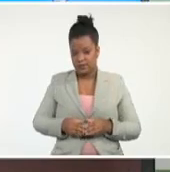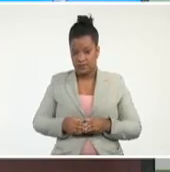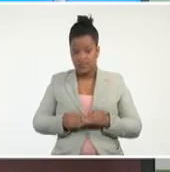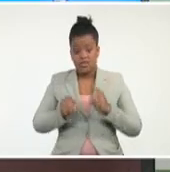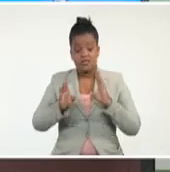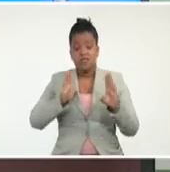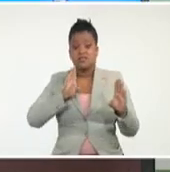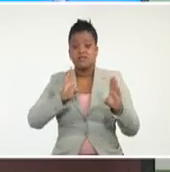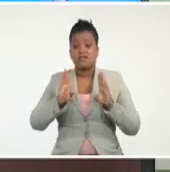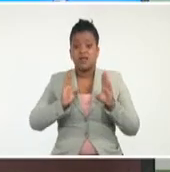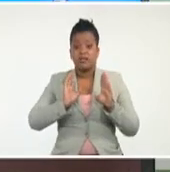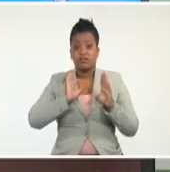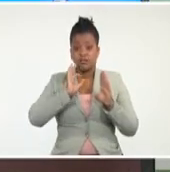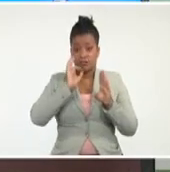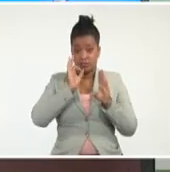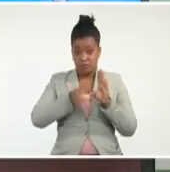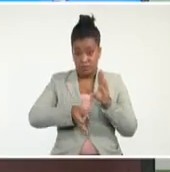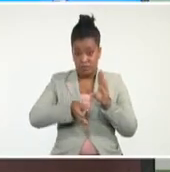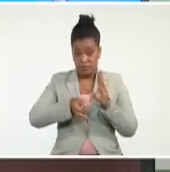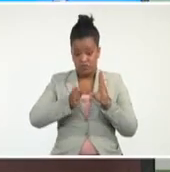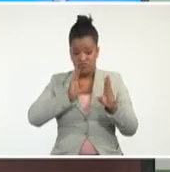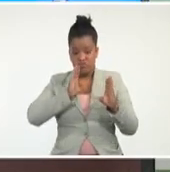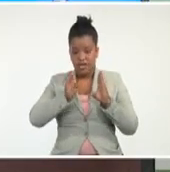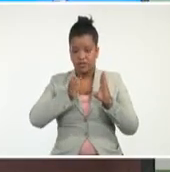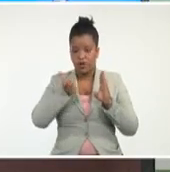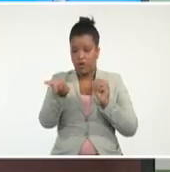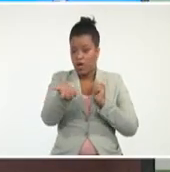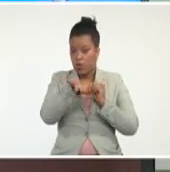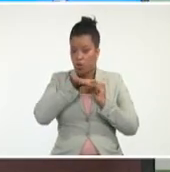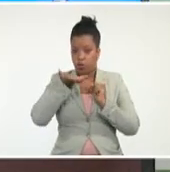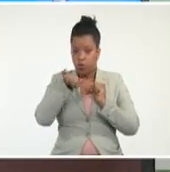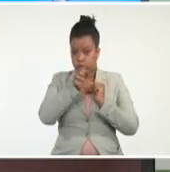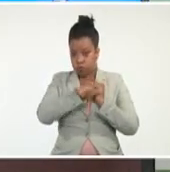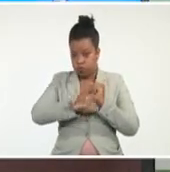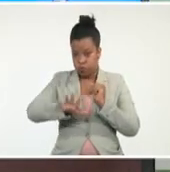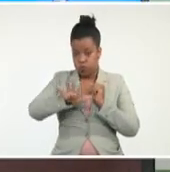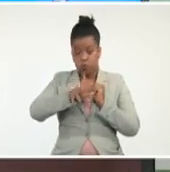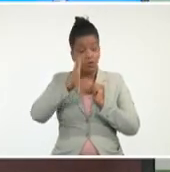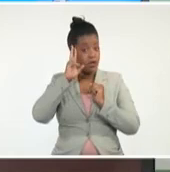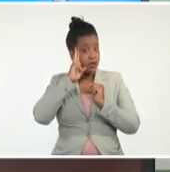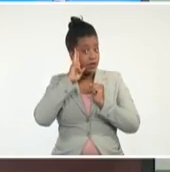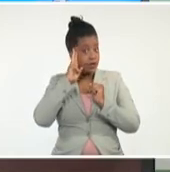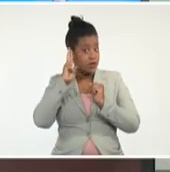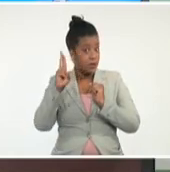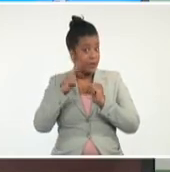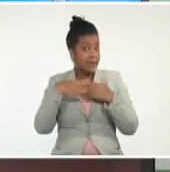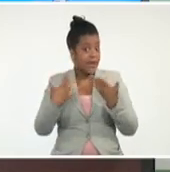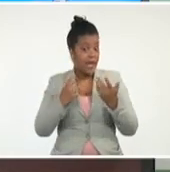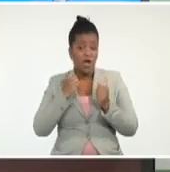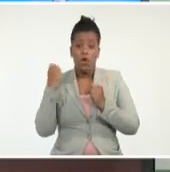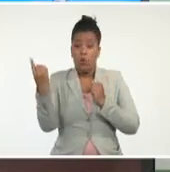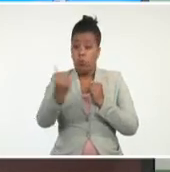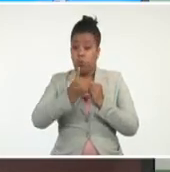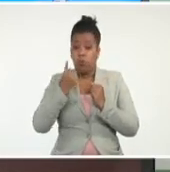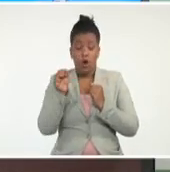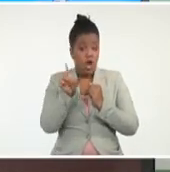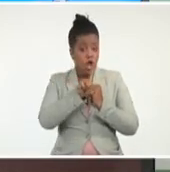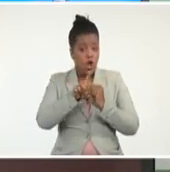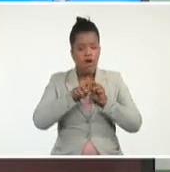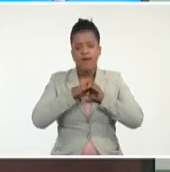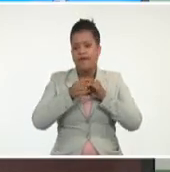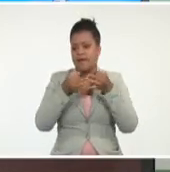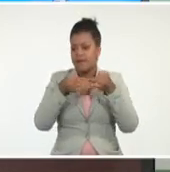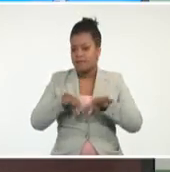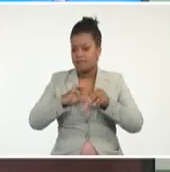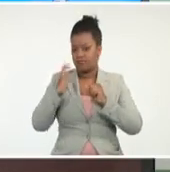de circulación, al centro de baja presión. Recuerden que no es un huracán, porque ustedes dirán, bueno, el centro me ha